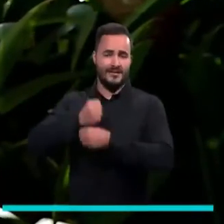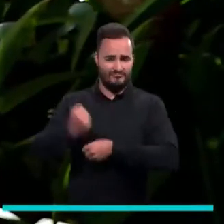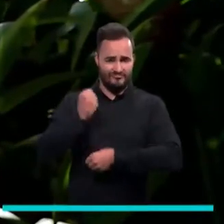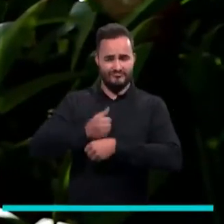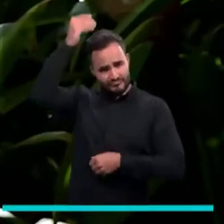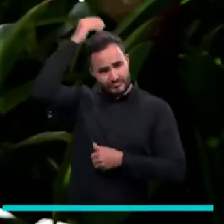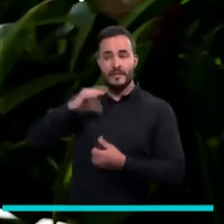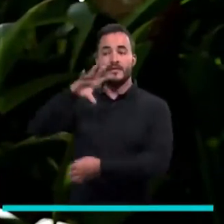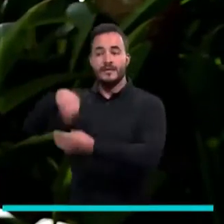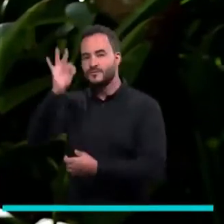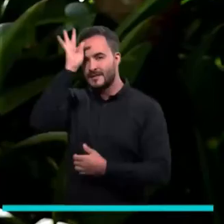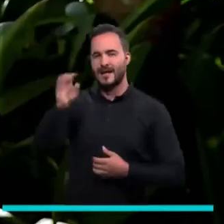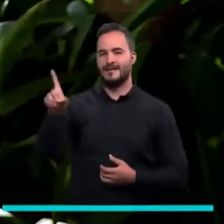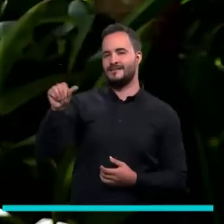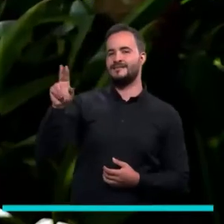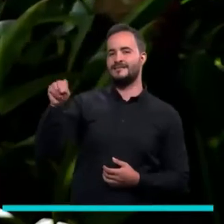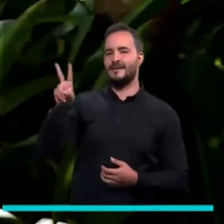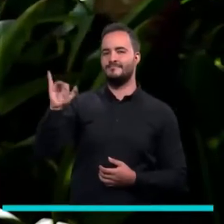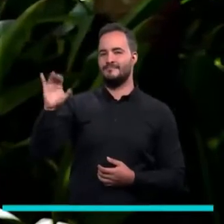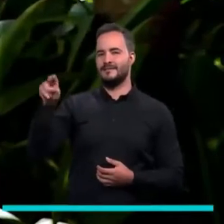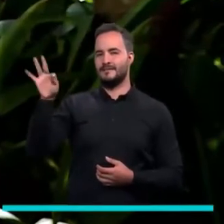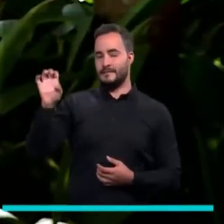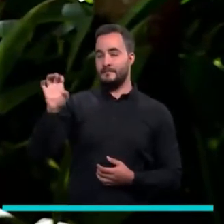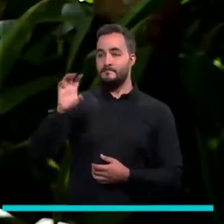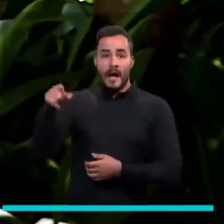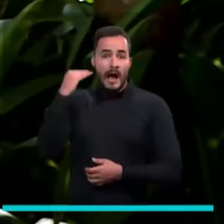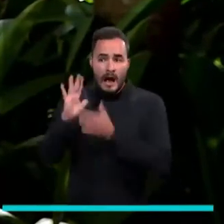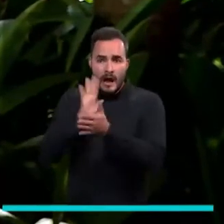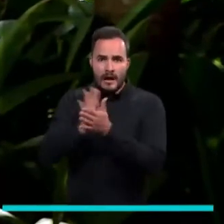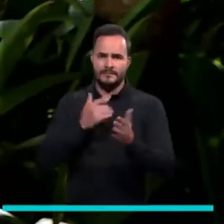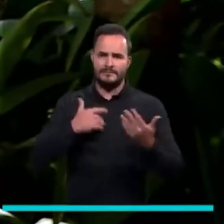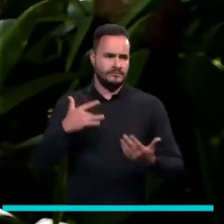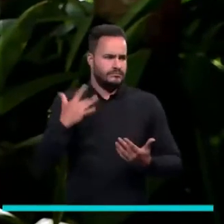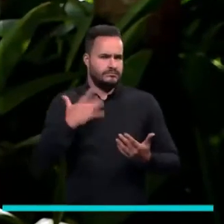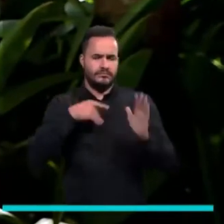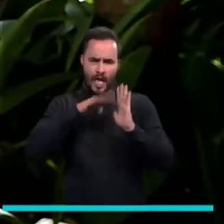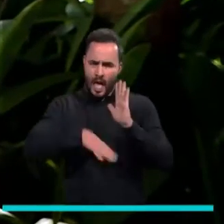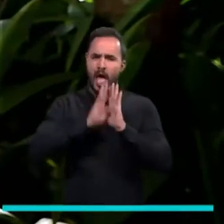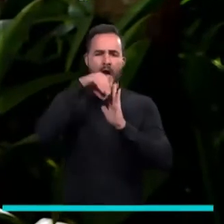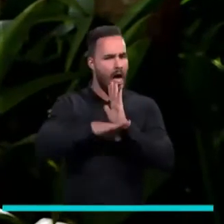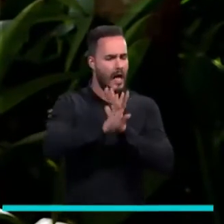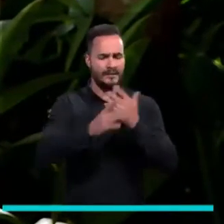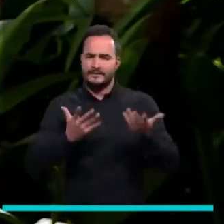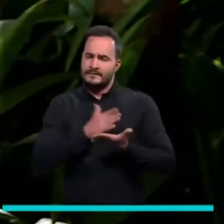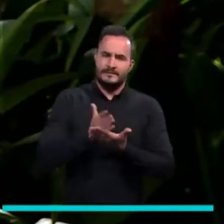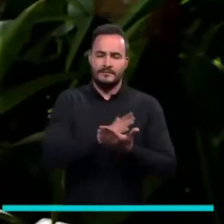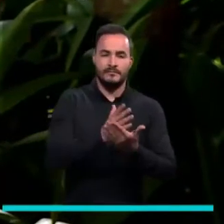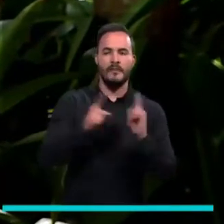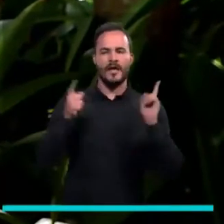también integrante del Hospital San Vicente Fundación, asegura haber pasado por una montaña rusa de sentimientos producto de la pandemia.